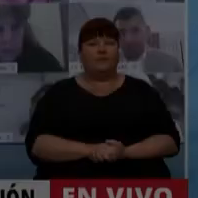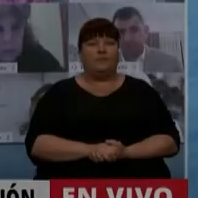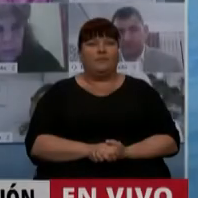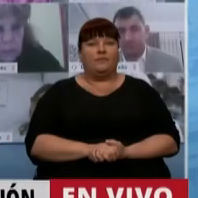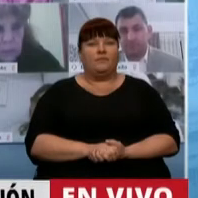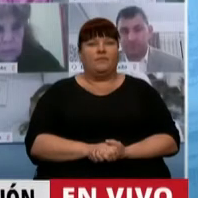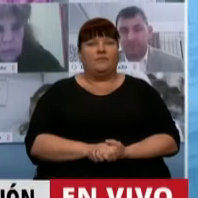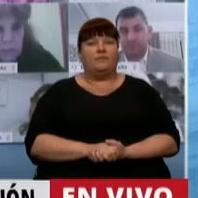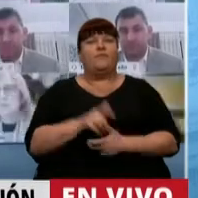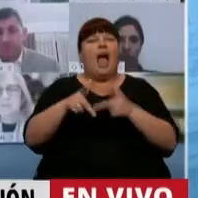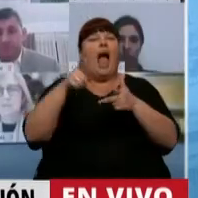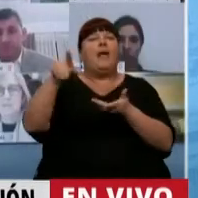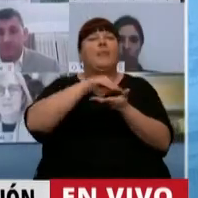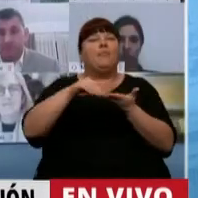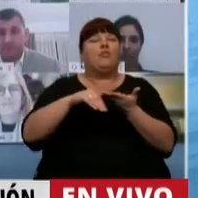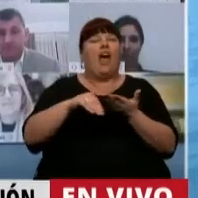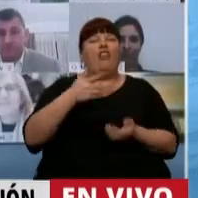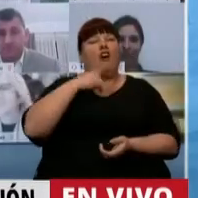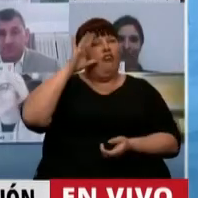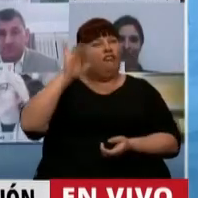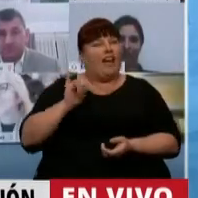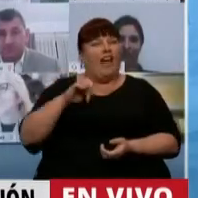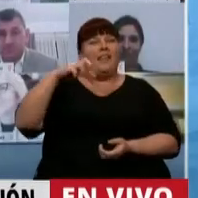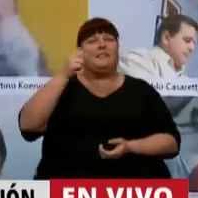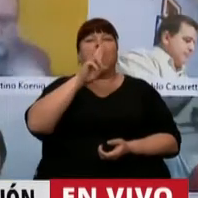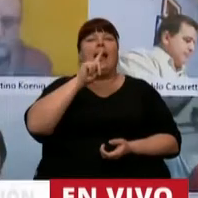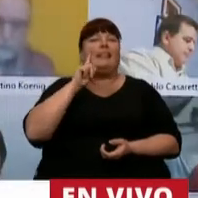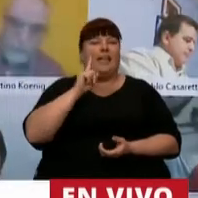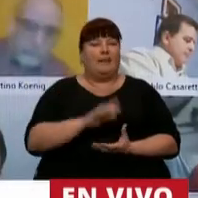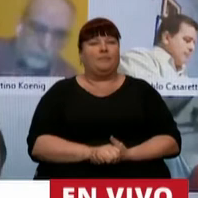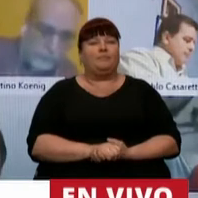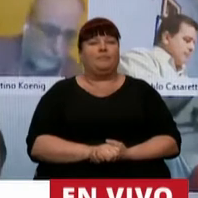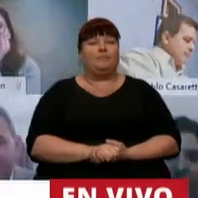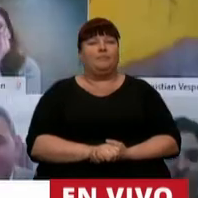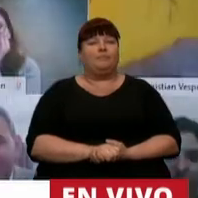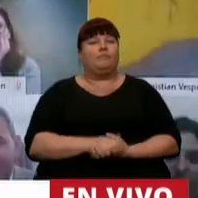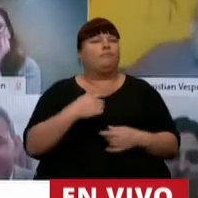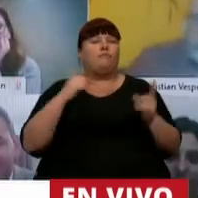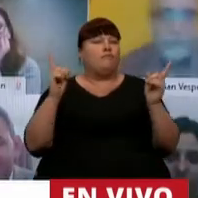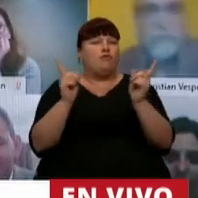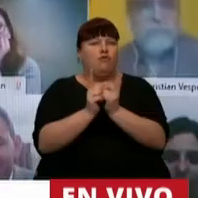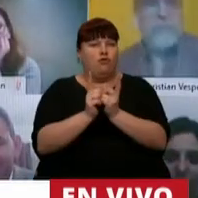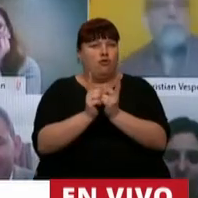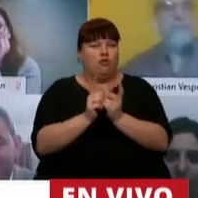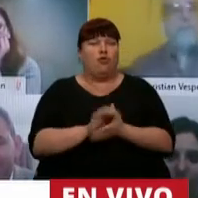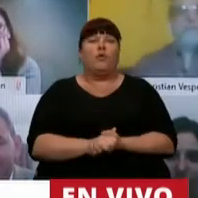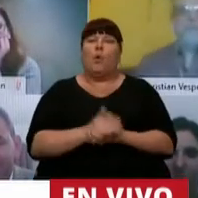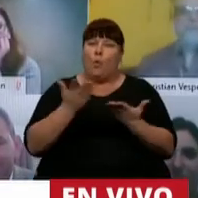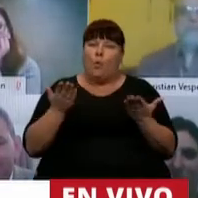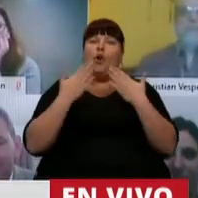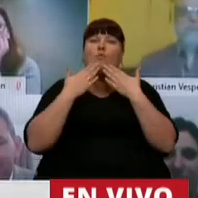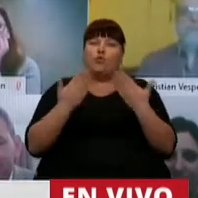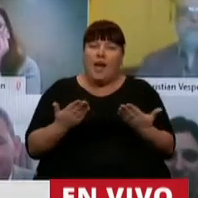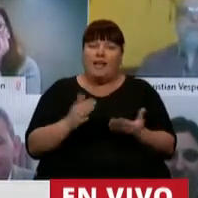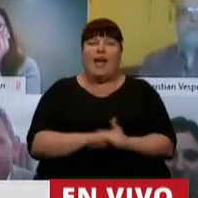Tiene la palabra el diputado Ramiro Fernández Patry. Cortito. Bueno, muchas